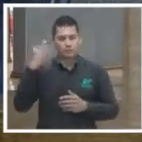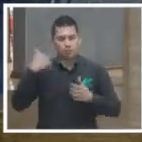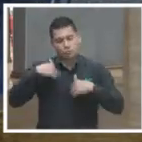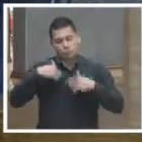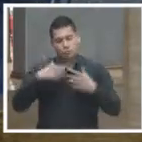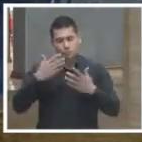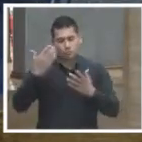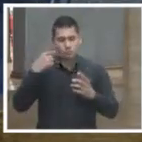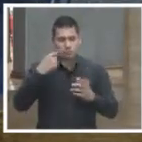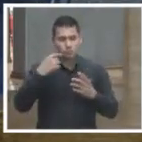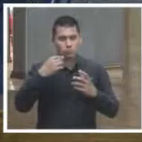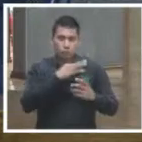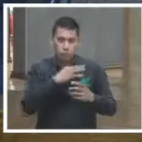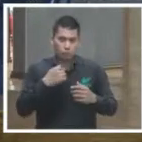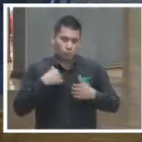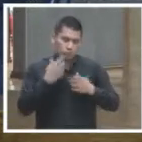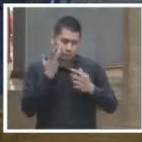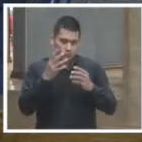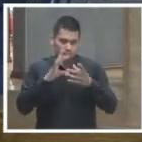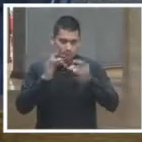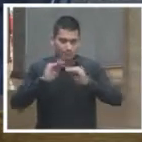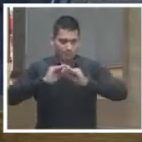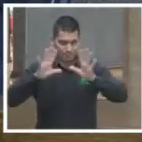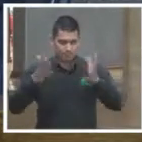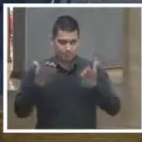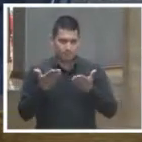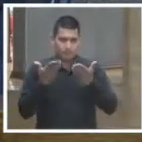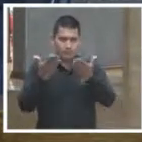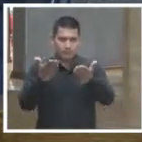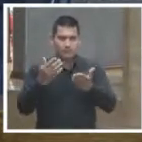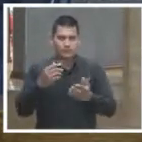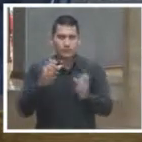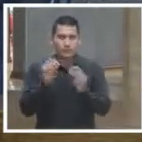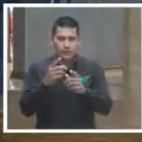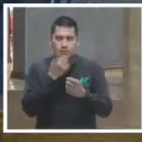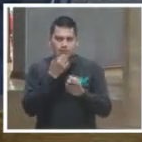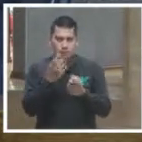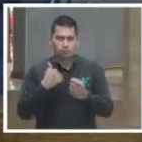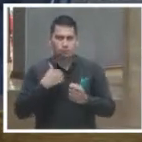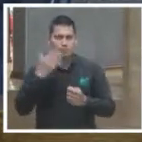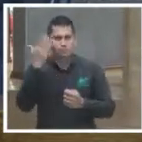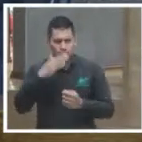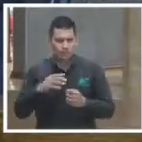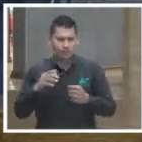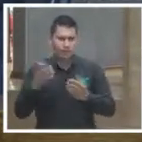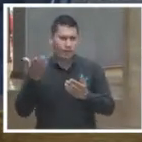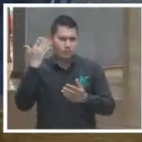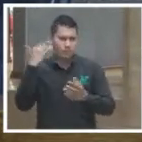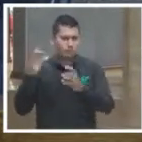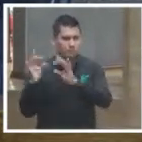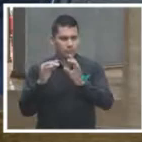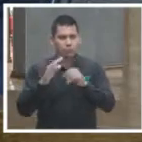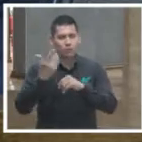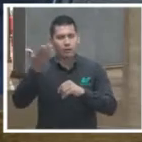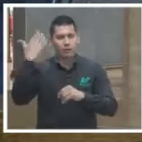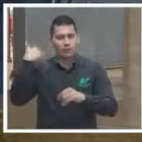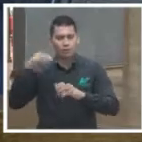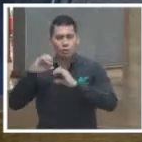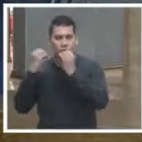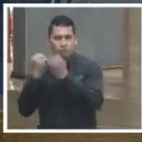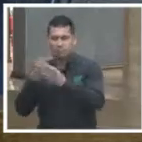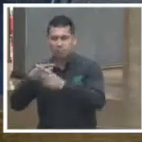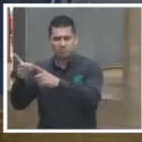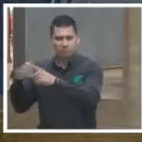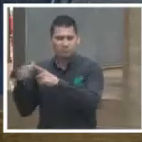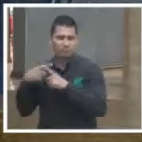en este sentido quiero ser muy claro y también lo digo con conocimiento de causa, porque he estado en varias organizaciones de la sociedad civil,